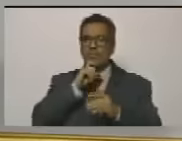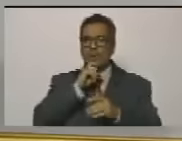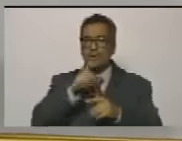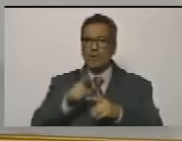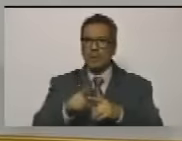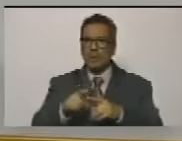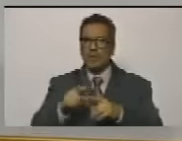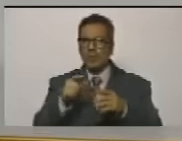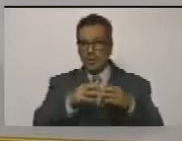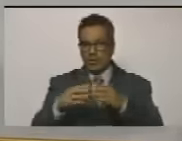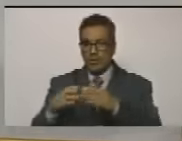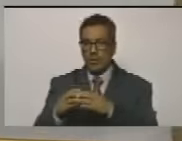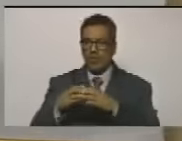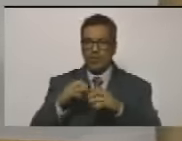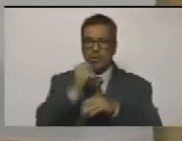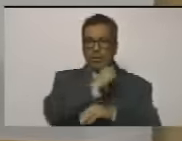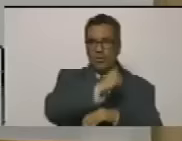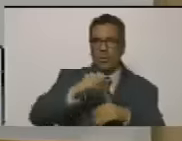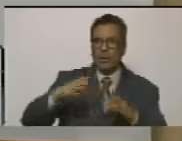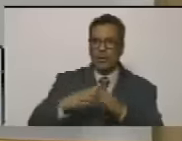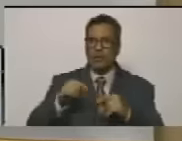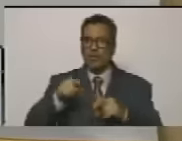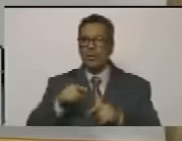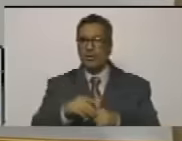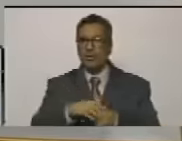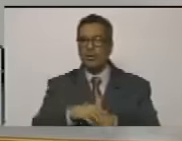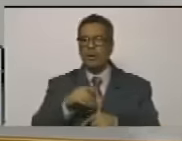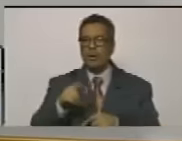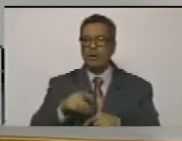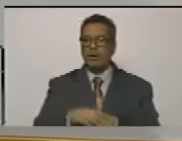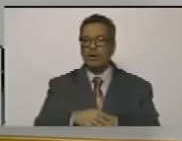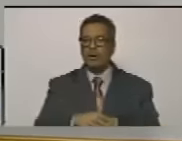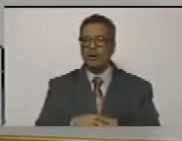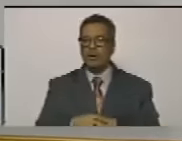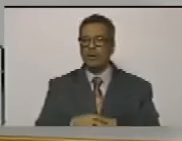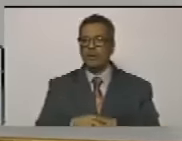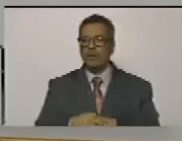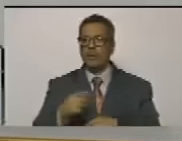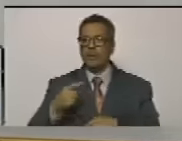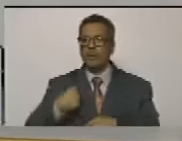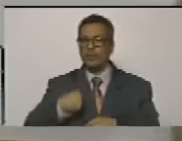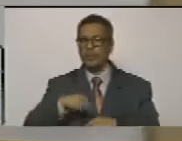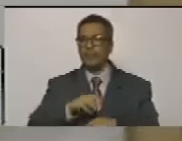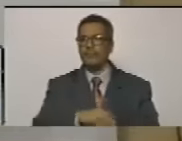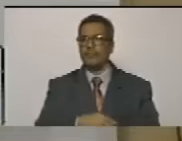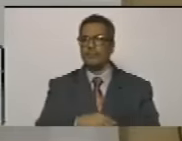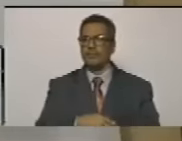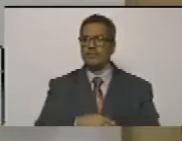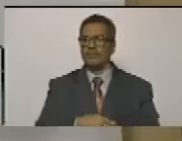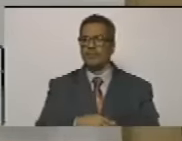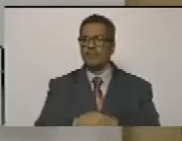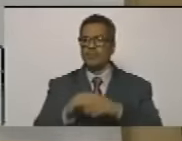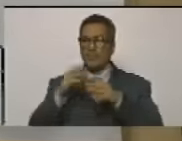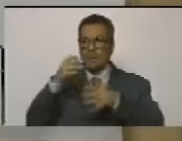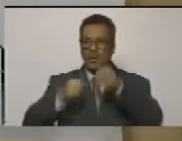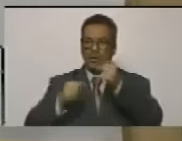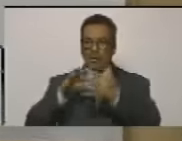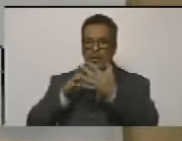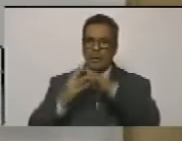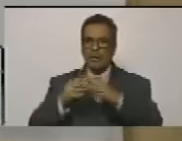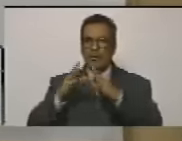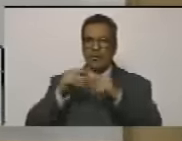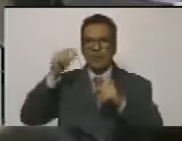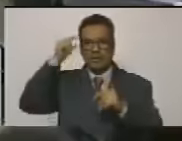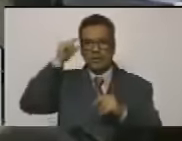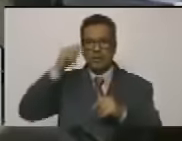red de bandas criminales y grupos irregulares tú tú tú tú tú pero yo los consejos comunales que ustedes tanto